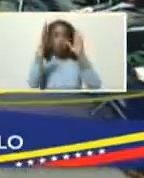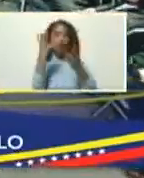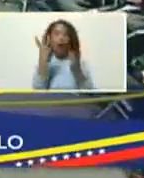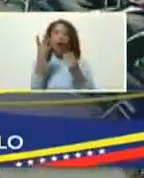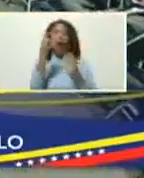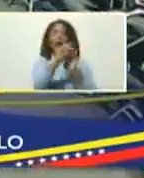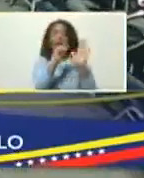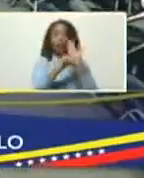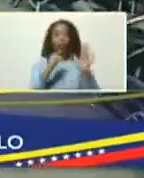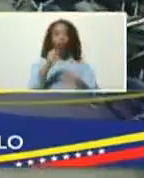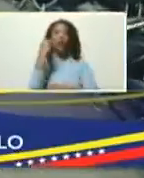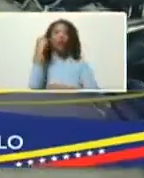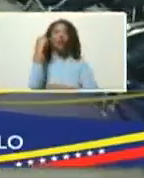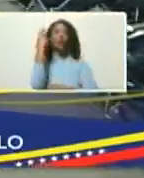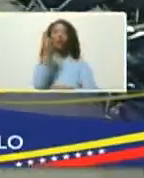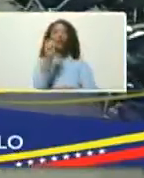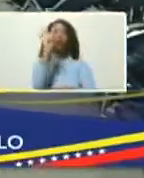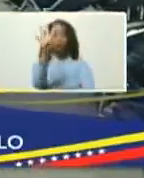número 4